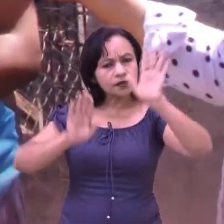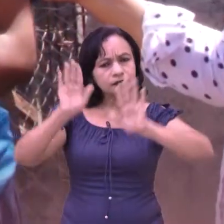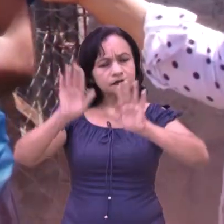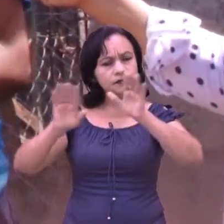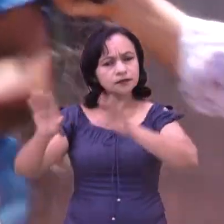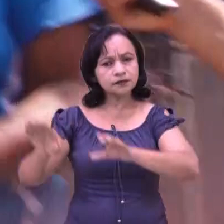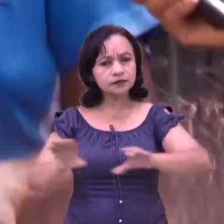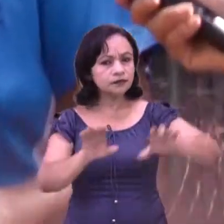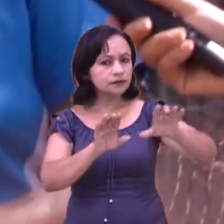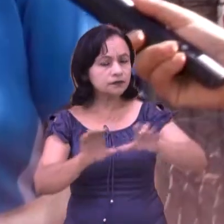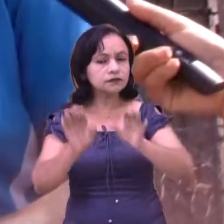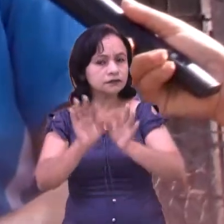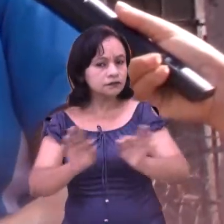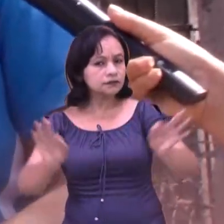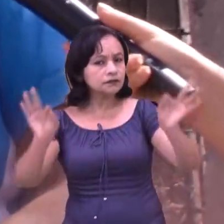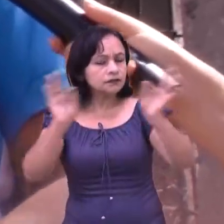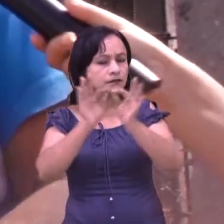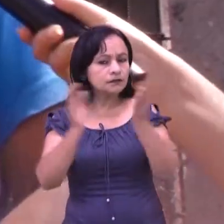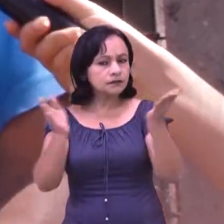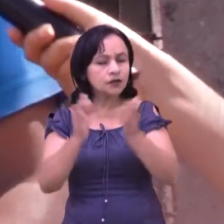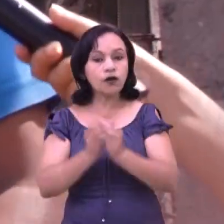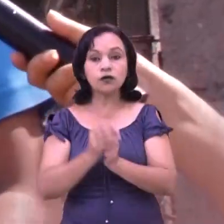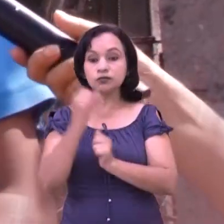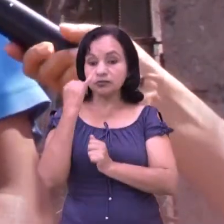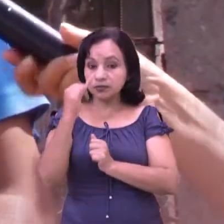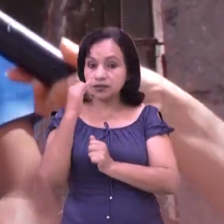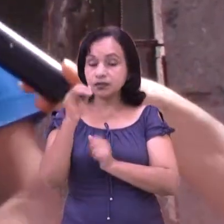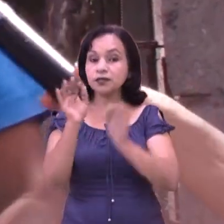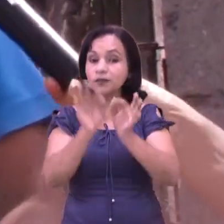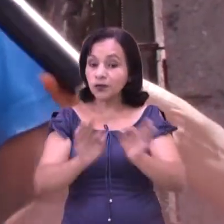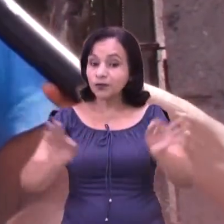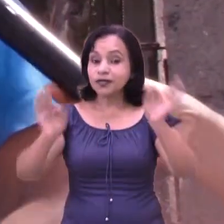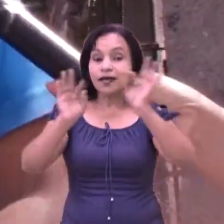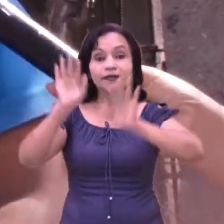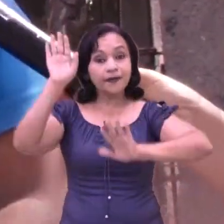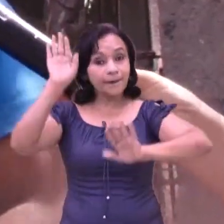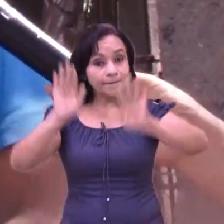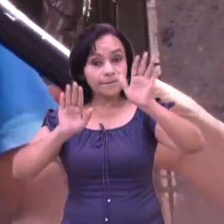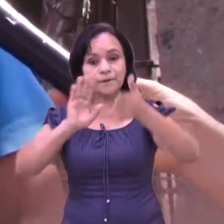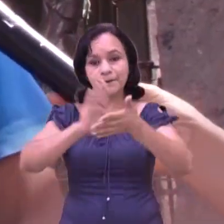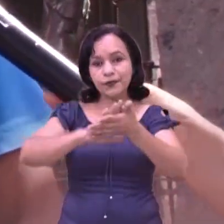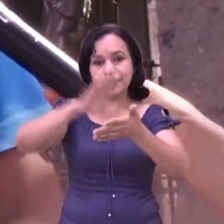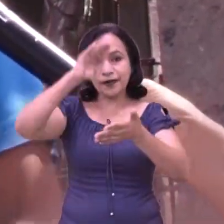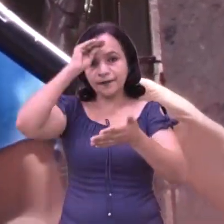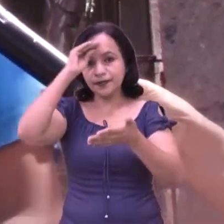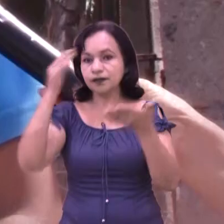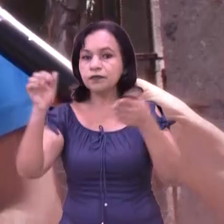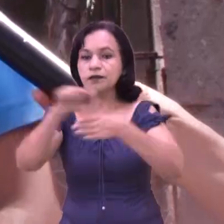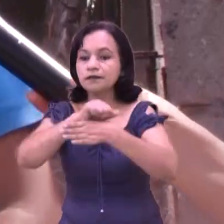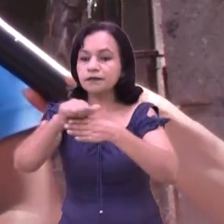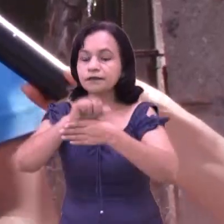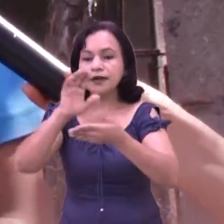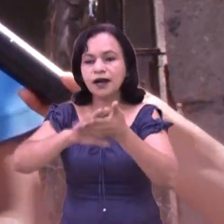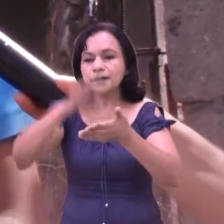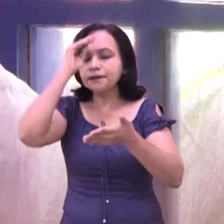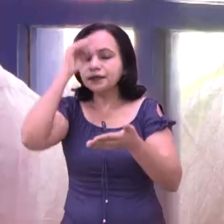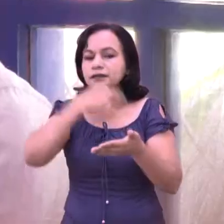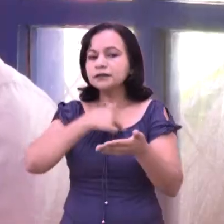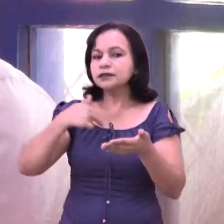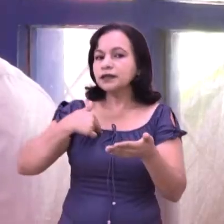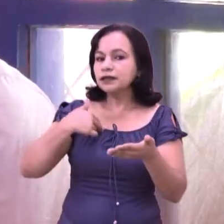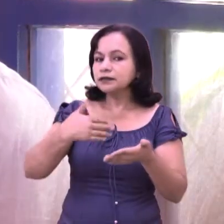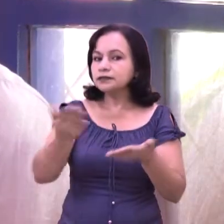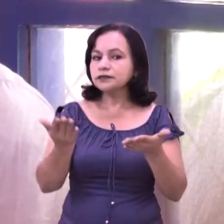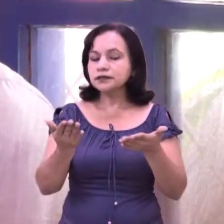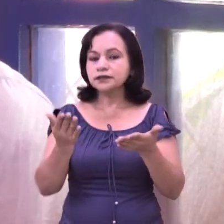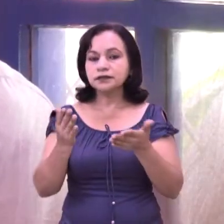estas actividades es importante? Claro que sí es importante porque de eso uno aprende cómo debe actuar. La